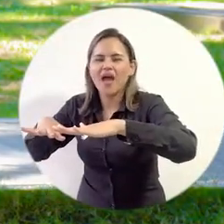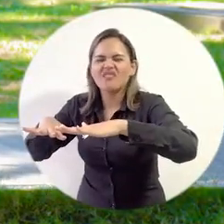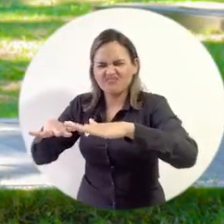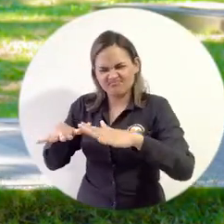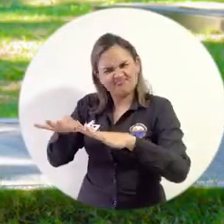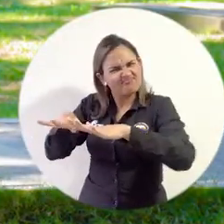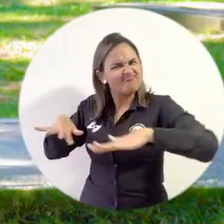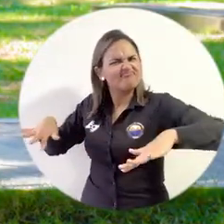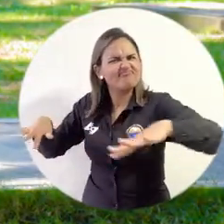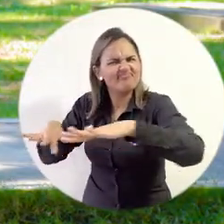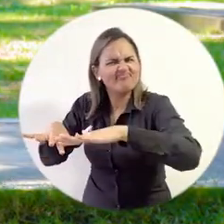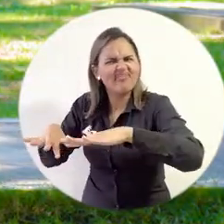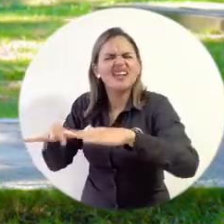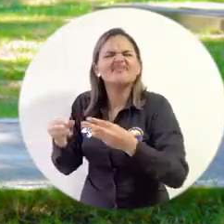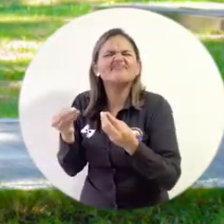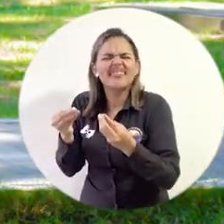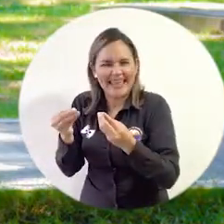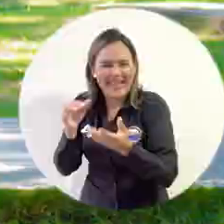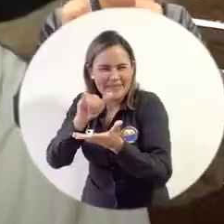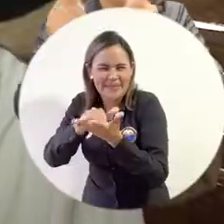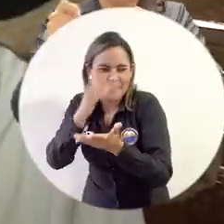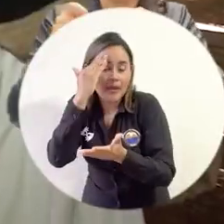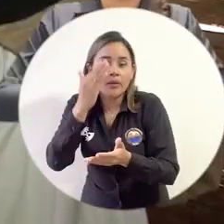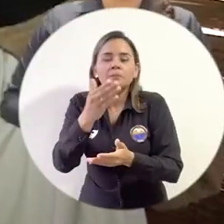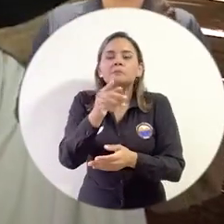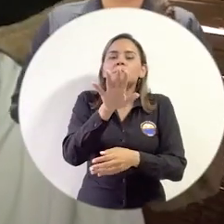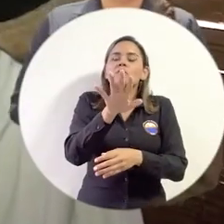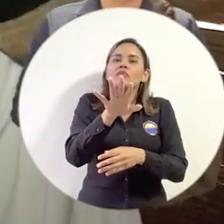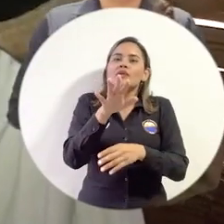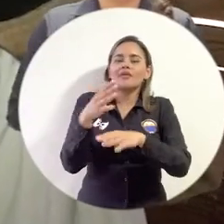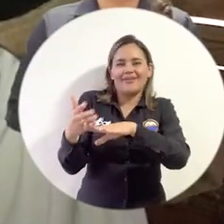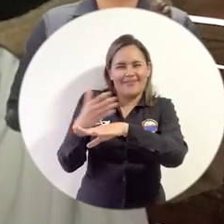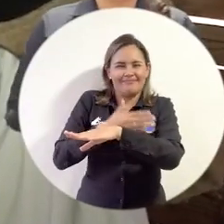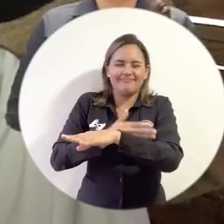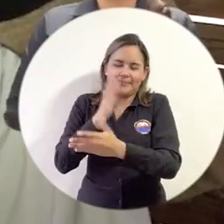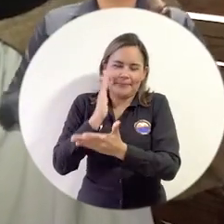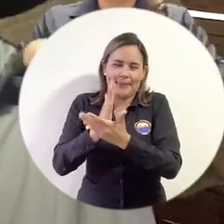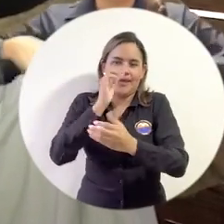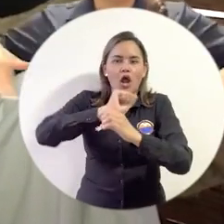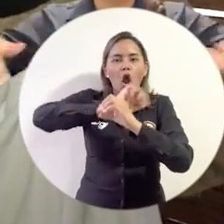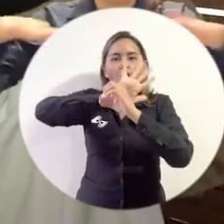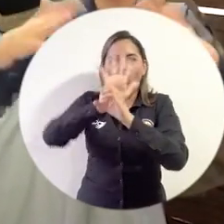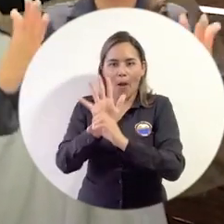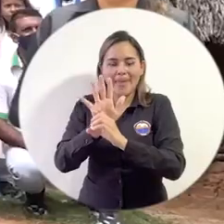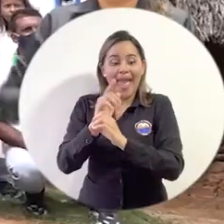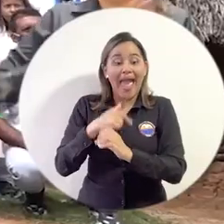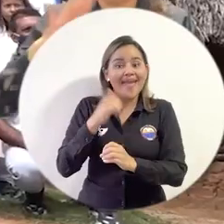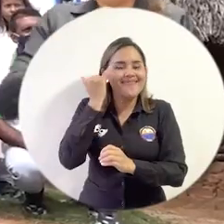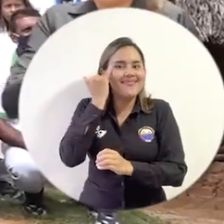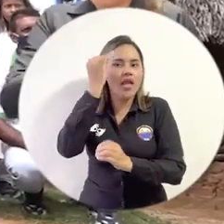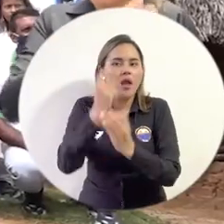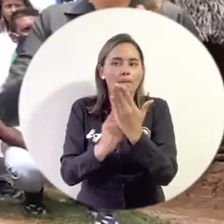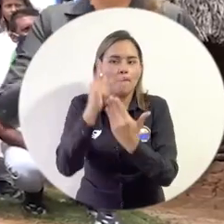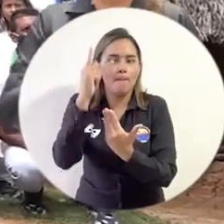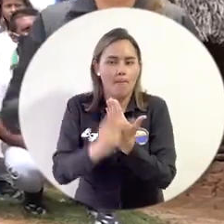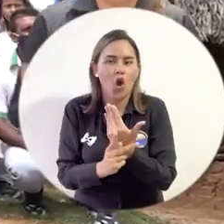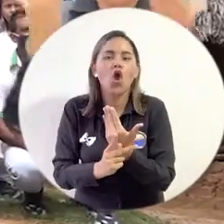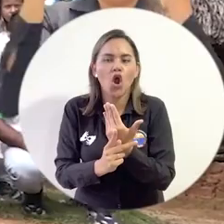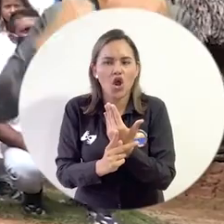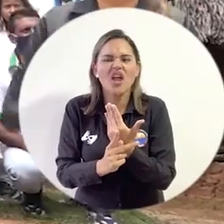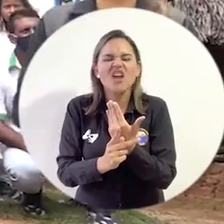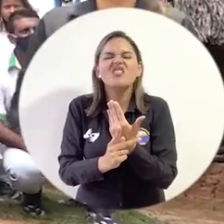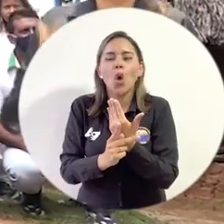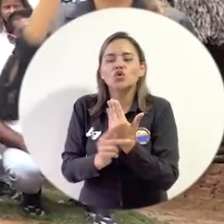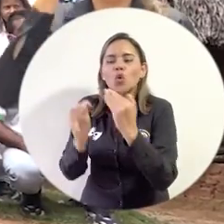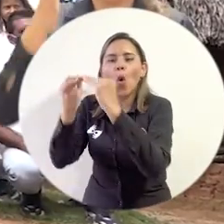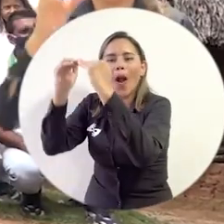estudiantes. Ya en un momento difícil como la pandemia, estructuramos un proyecto que era construir la casa